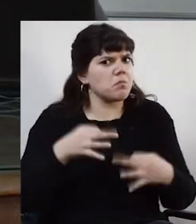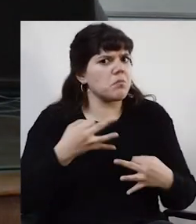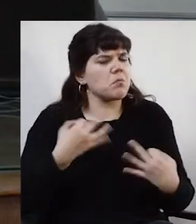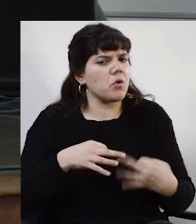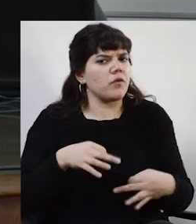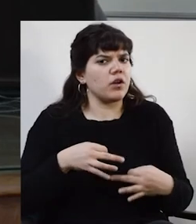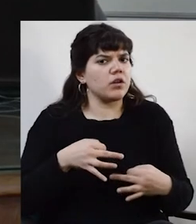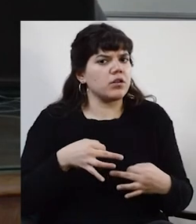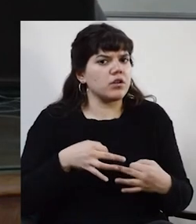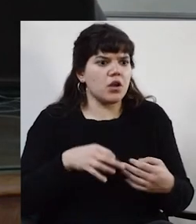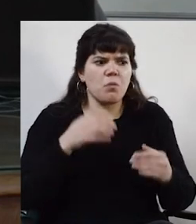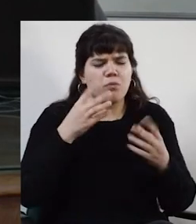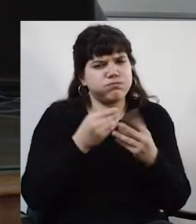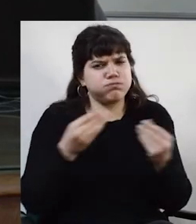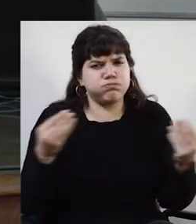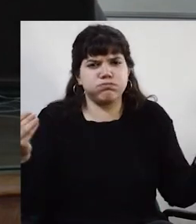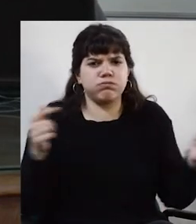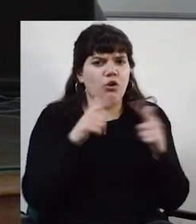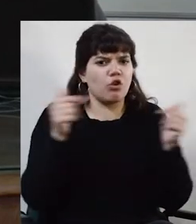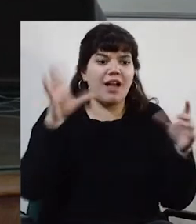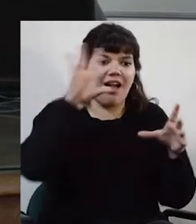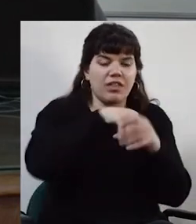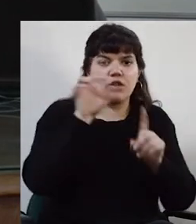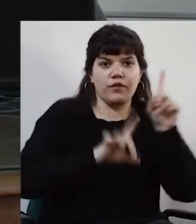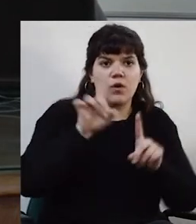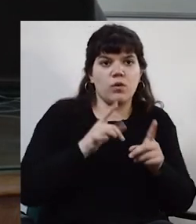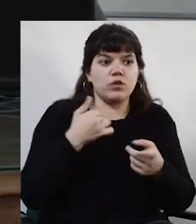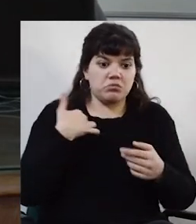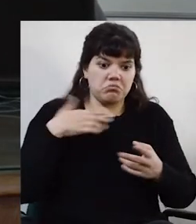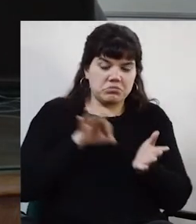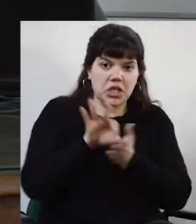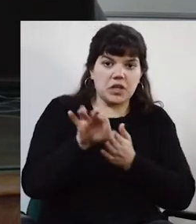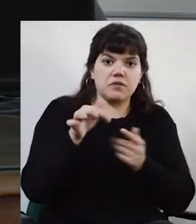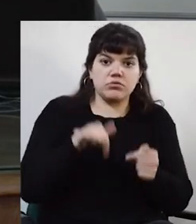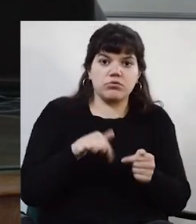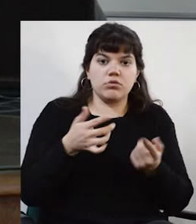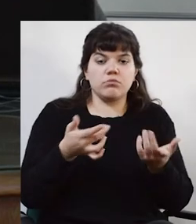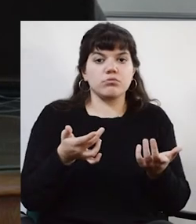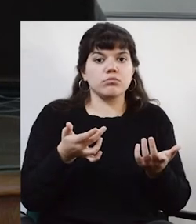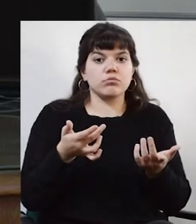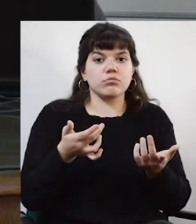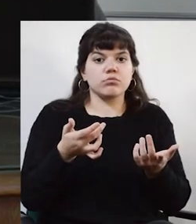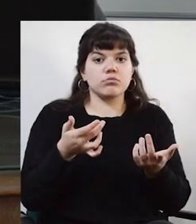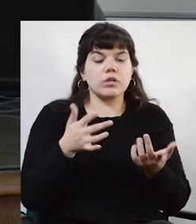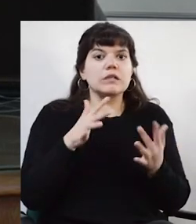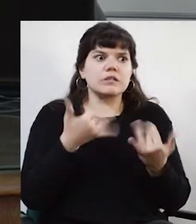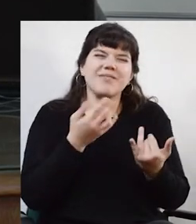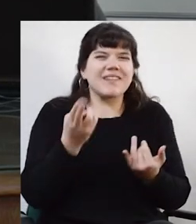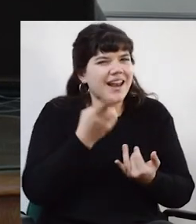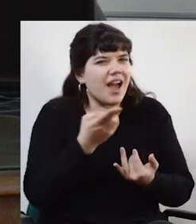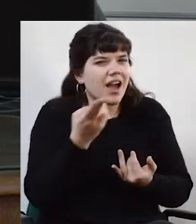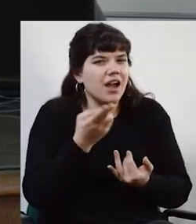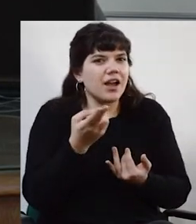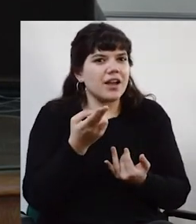que hay muchas formas de existir dentro de la universidad. Yo vengo de un servicio que es raro,